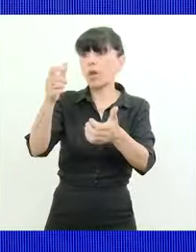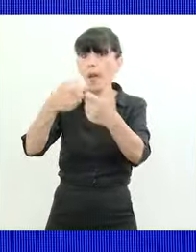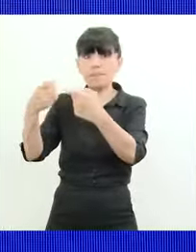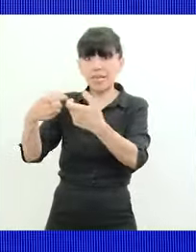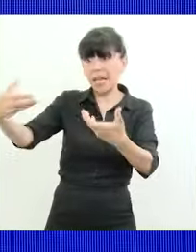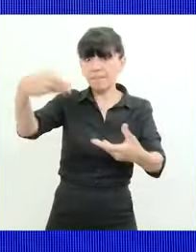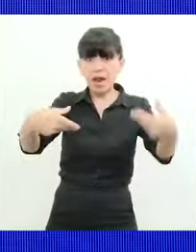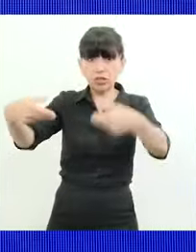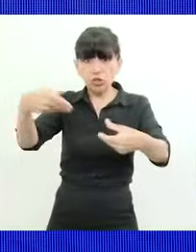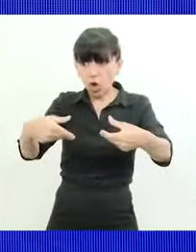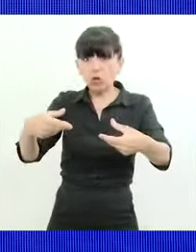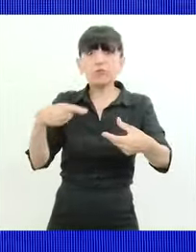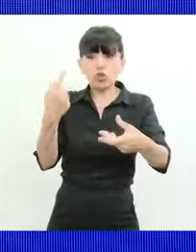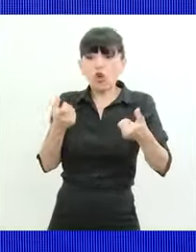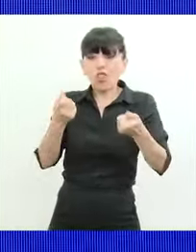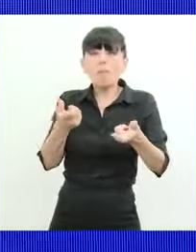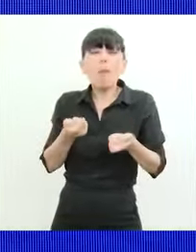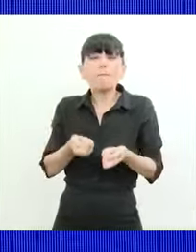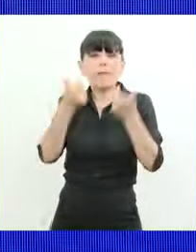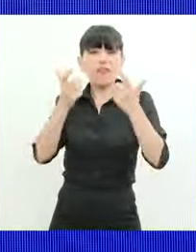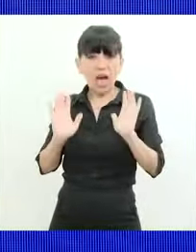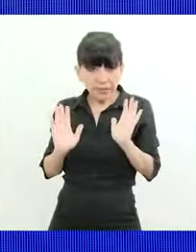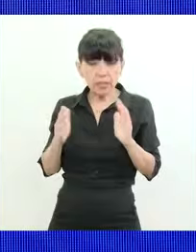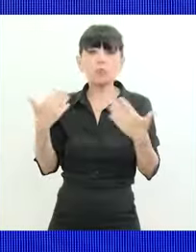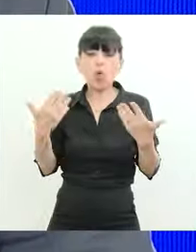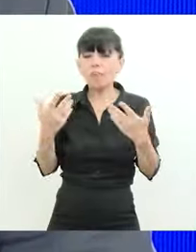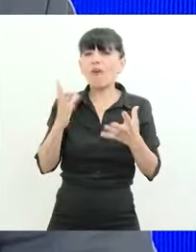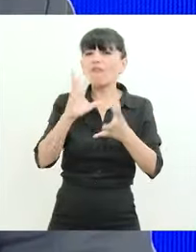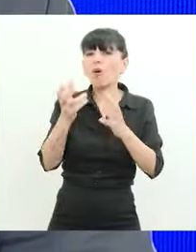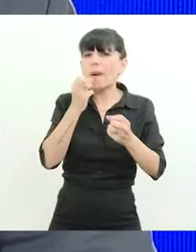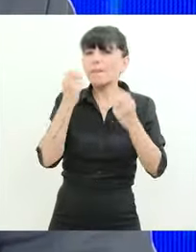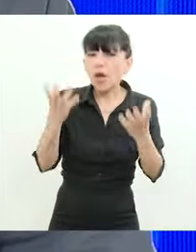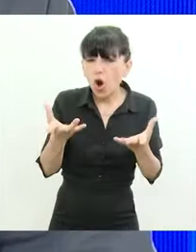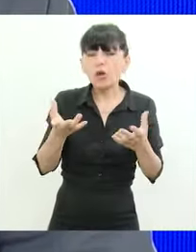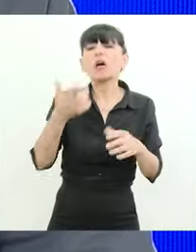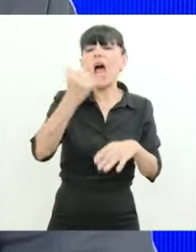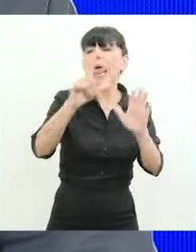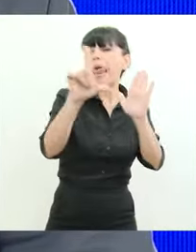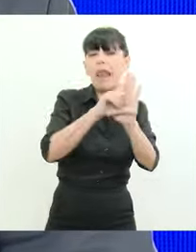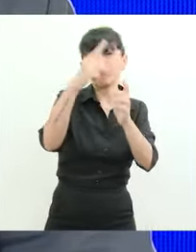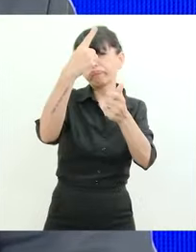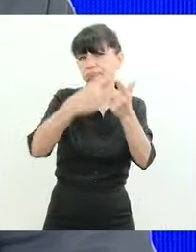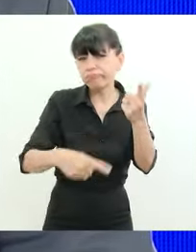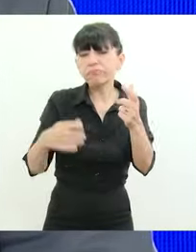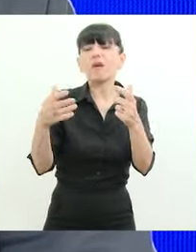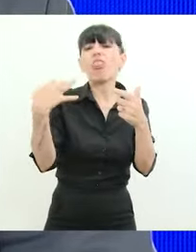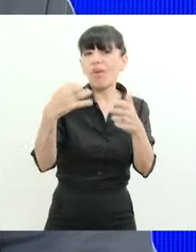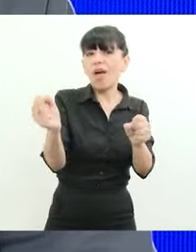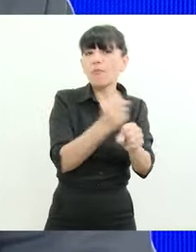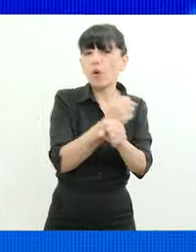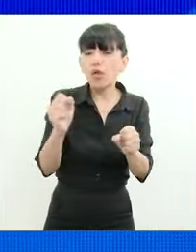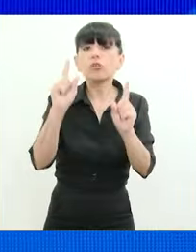los consolidemos y los ampliemos que salga la ley de NG que salga la ley de cuencas maduras que habilitemos